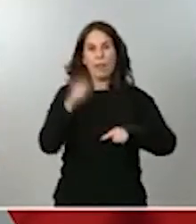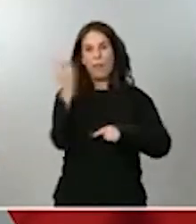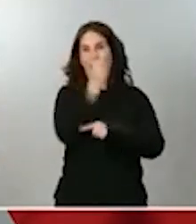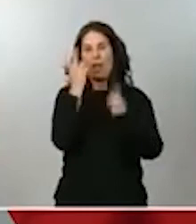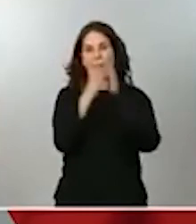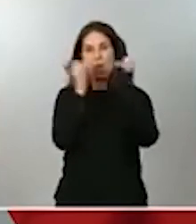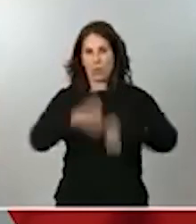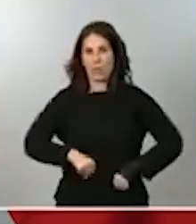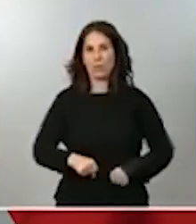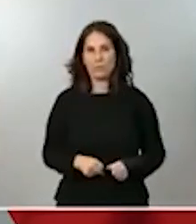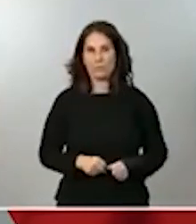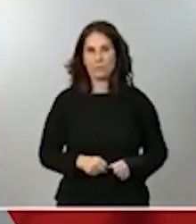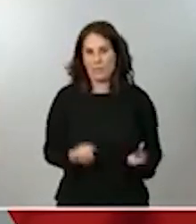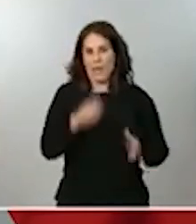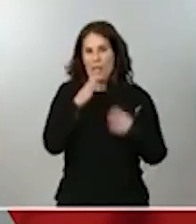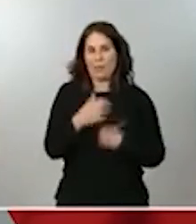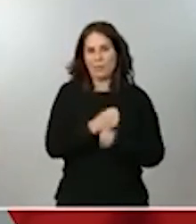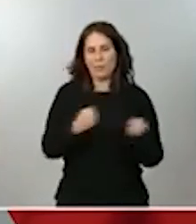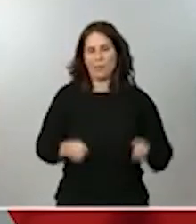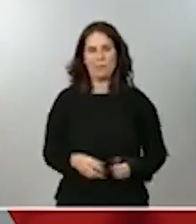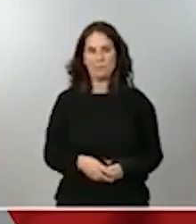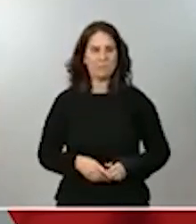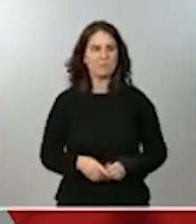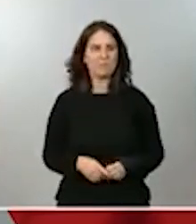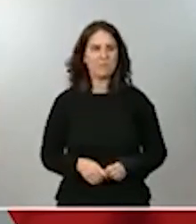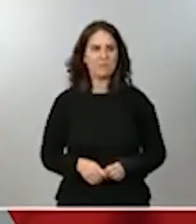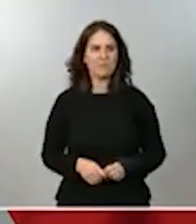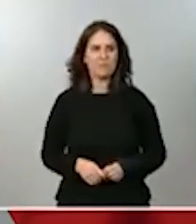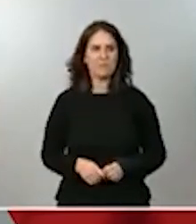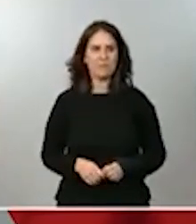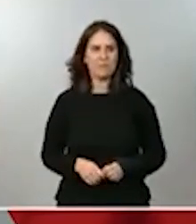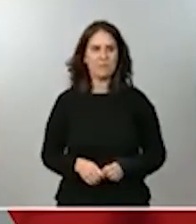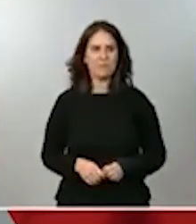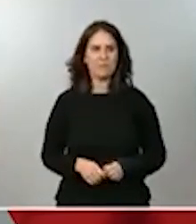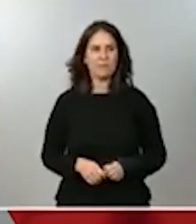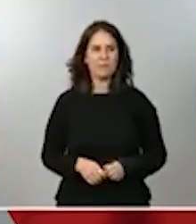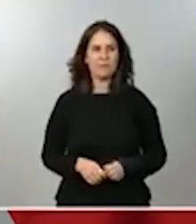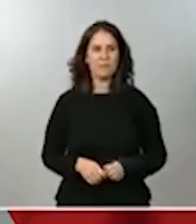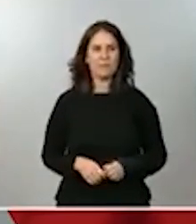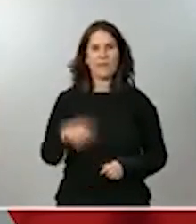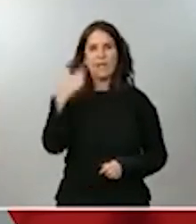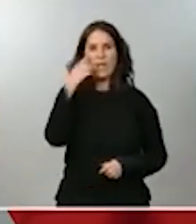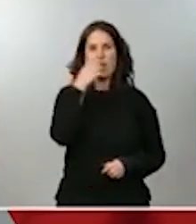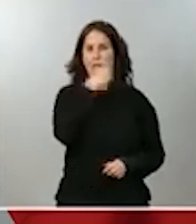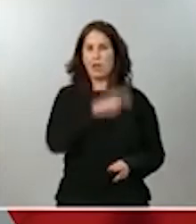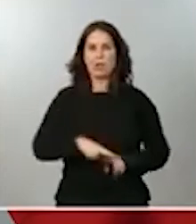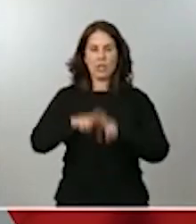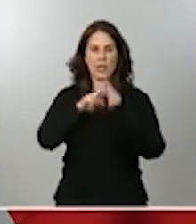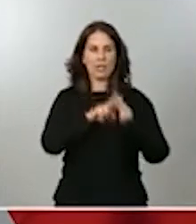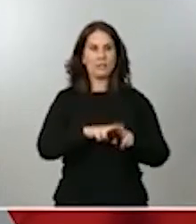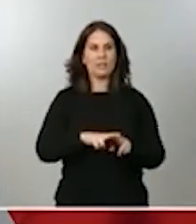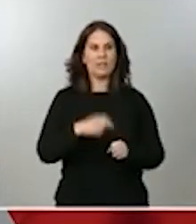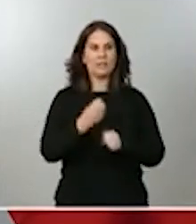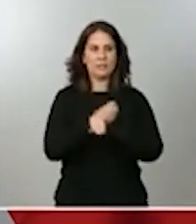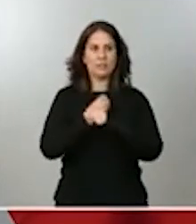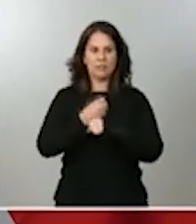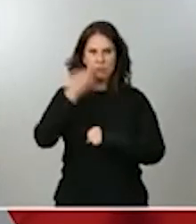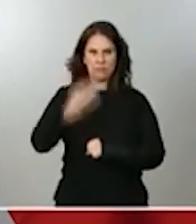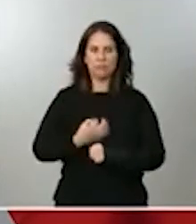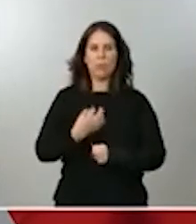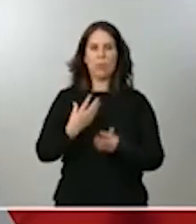Imposible conocer ese dato. En relación con las auditorías este es un tema que ha sido trabajado intensamente en el diálogo social también.